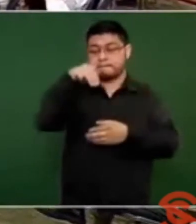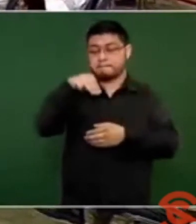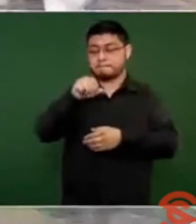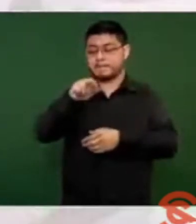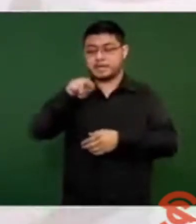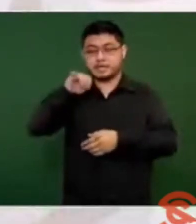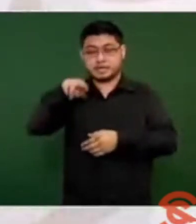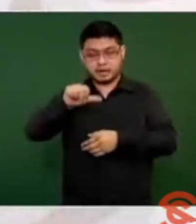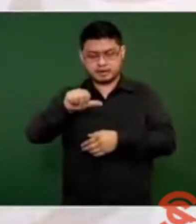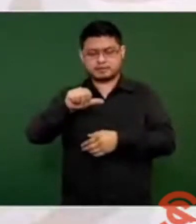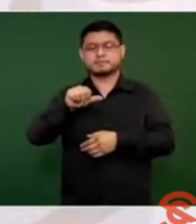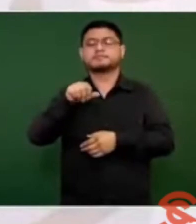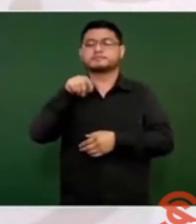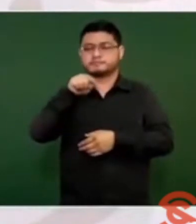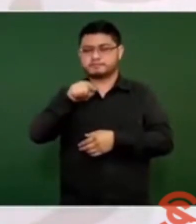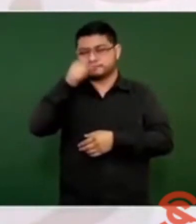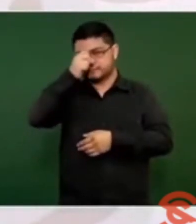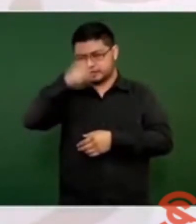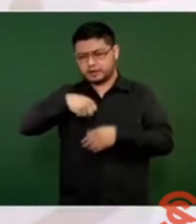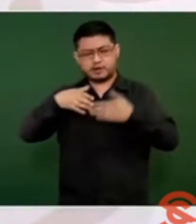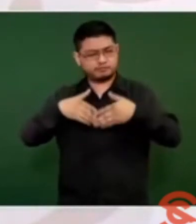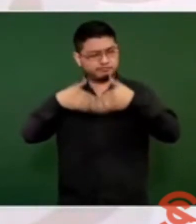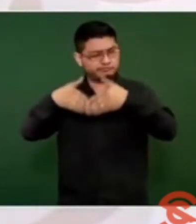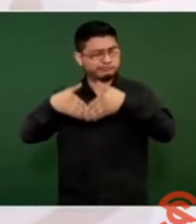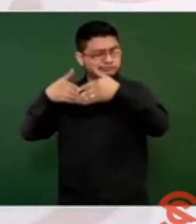de la Secretaría de Marina.